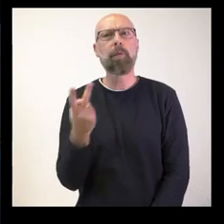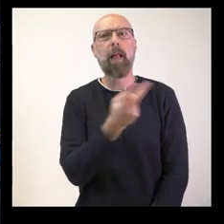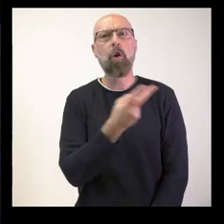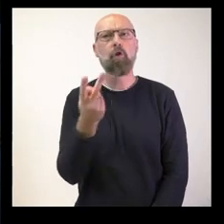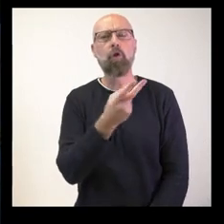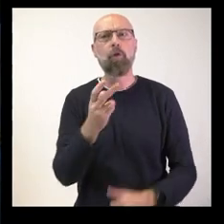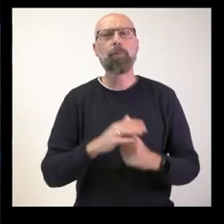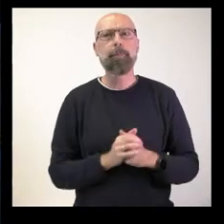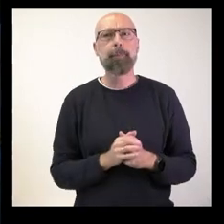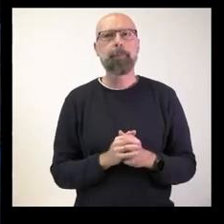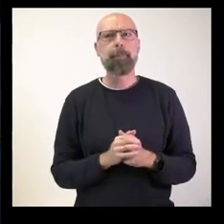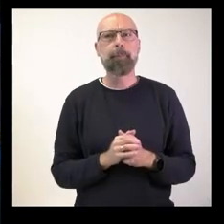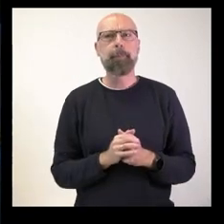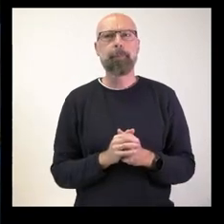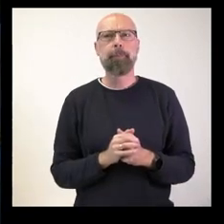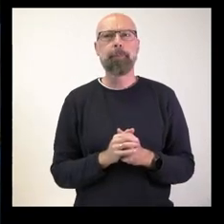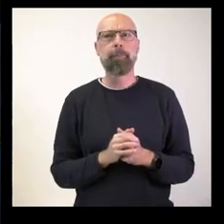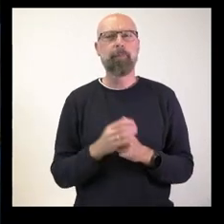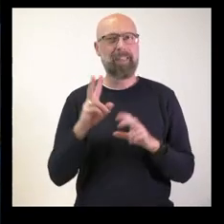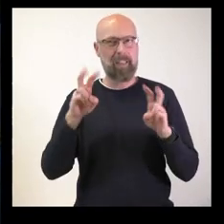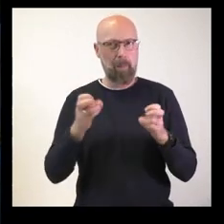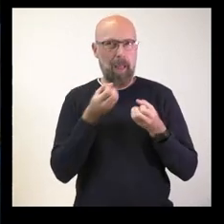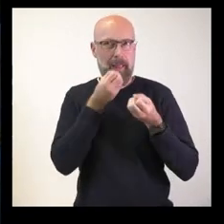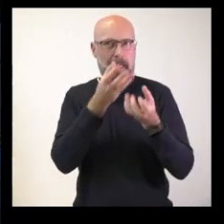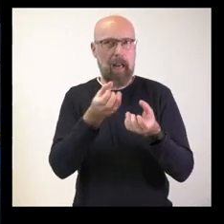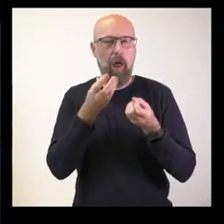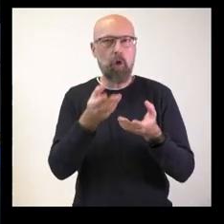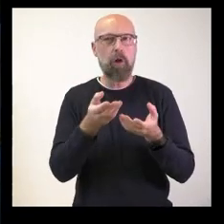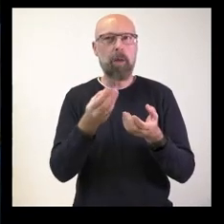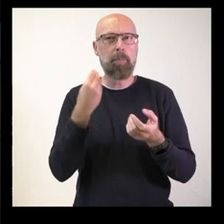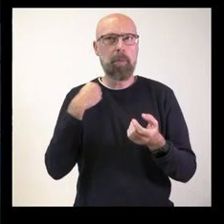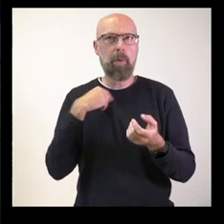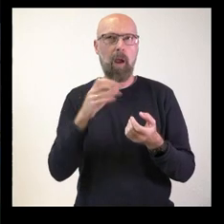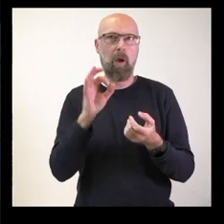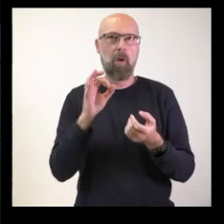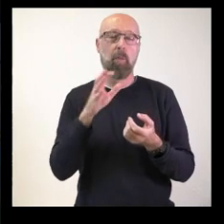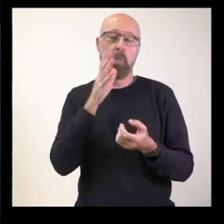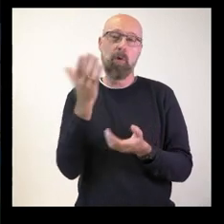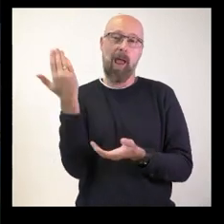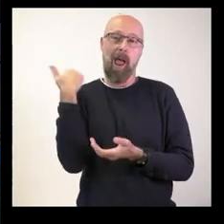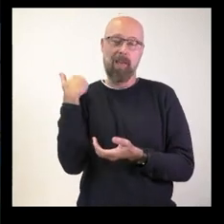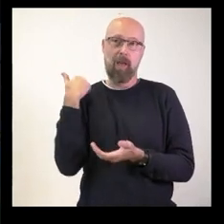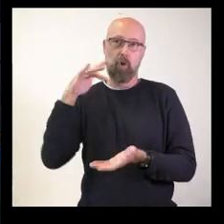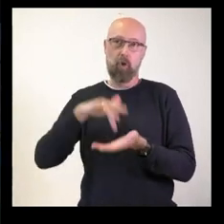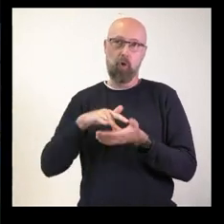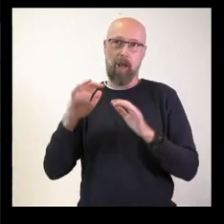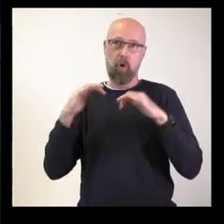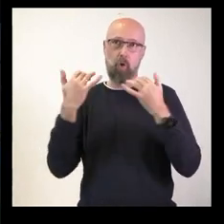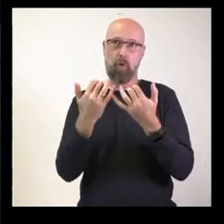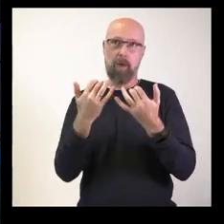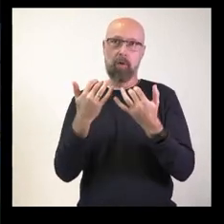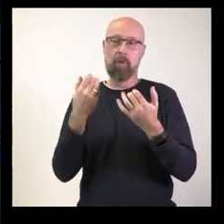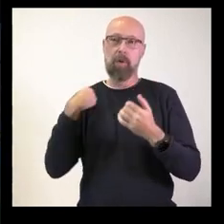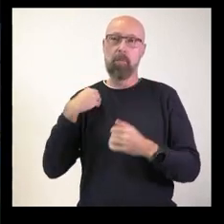las declaraciones o la intervención de ayer en el Congreso de Carla